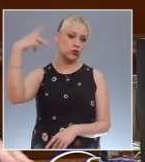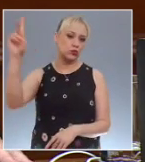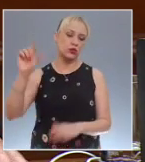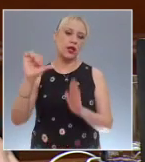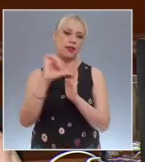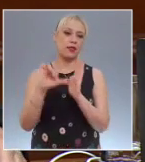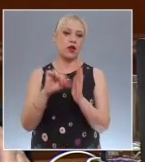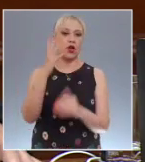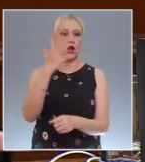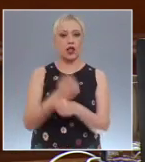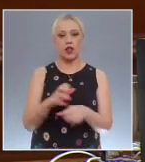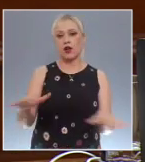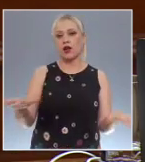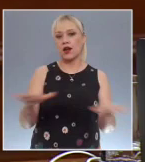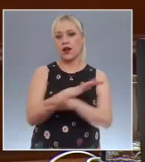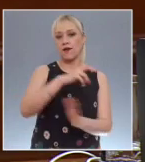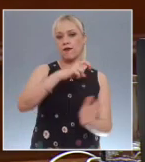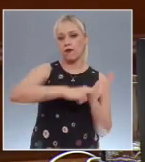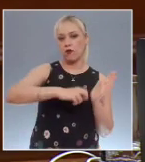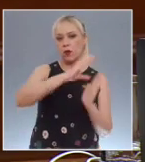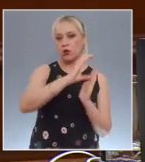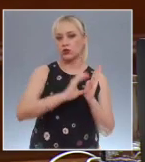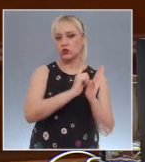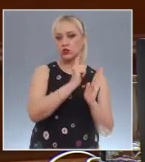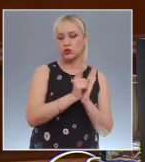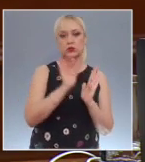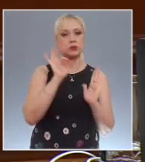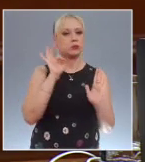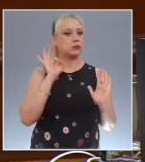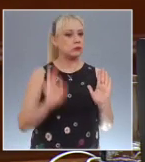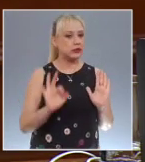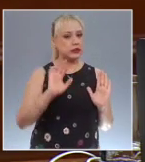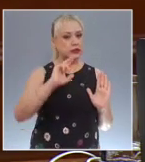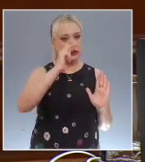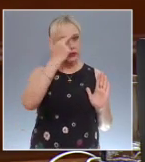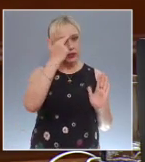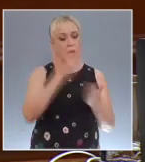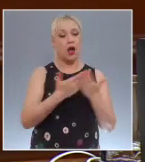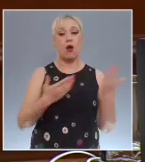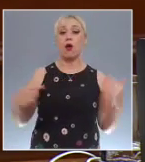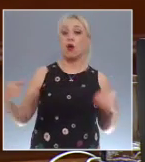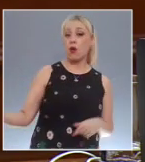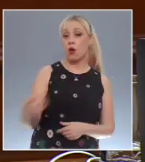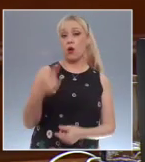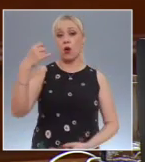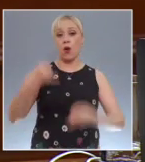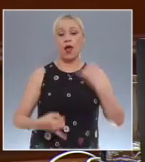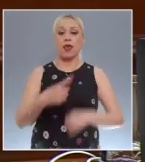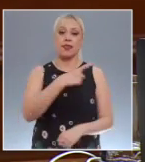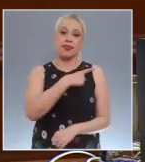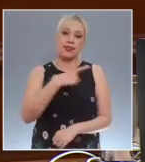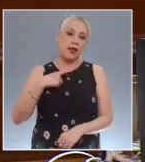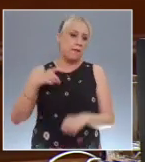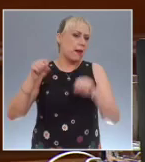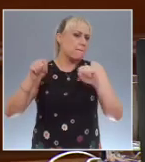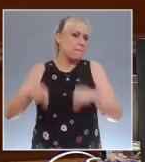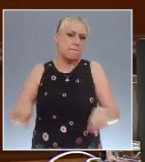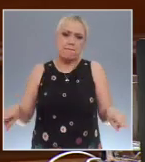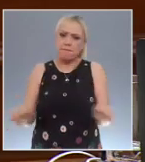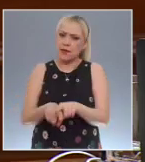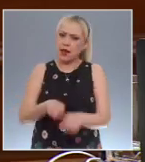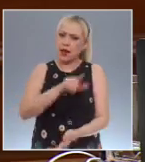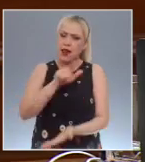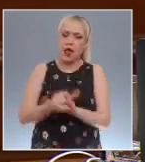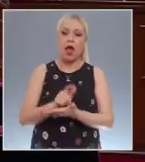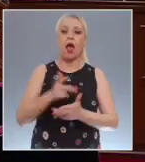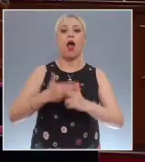constitucional, los operadores jurídicos deben aplicar las disposiciones vigentes hasta la entrada en vigor de la reforma